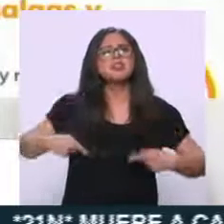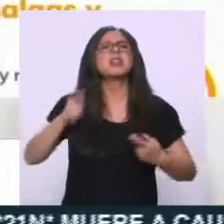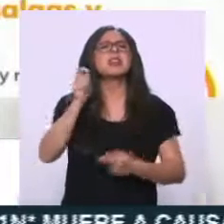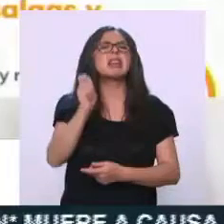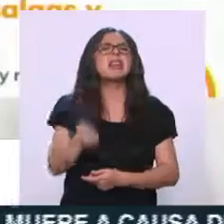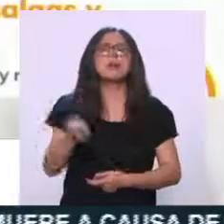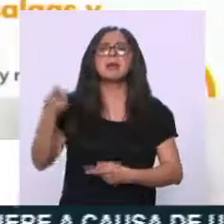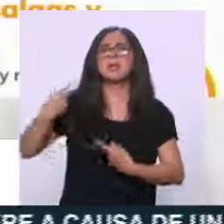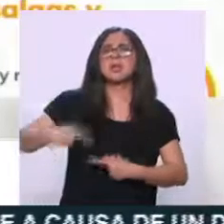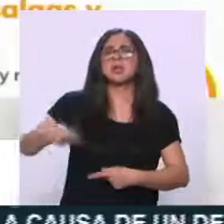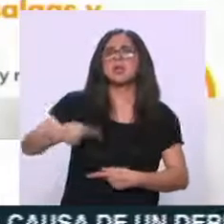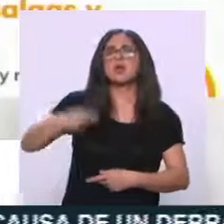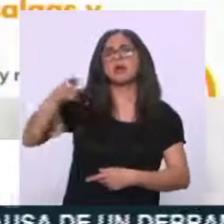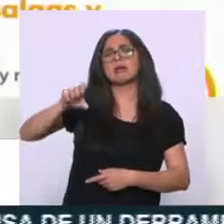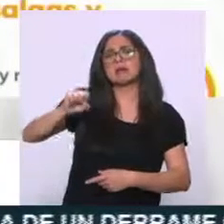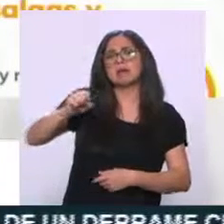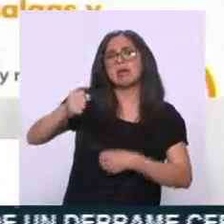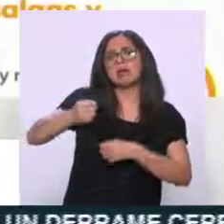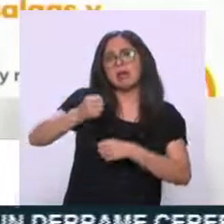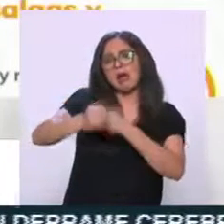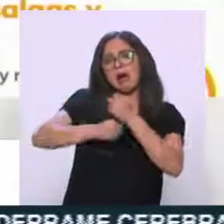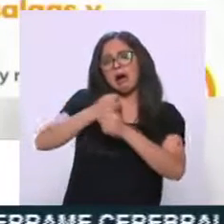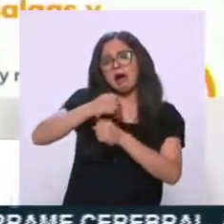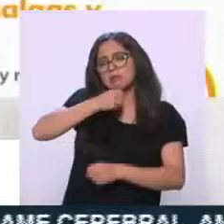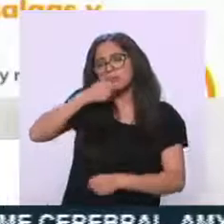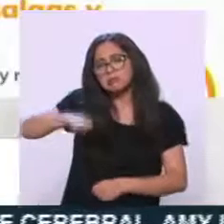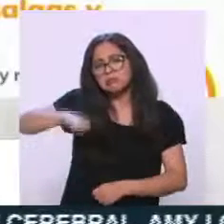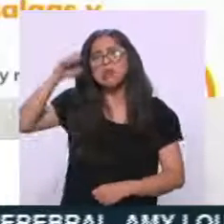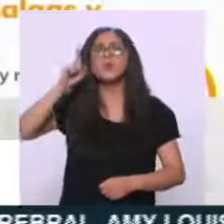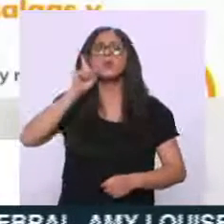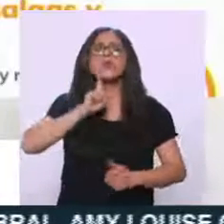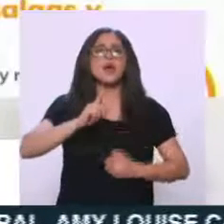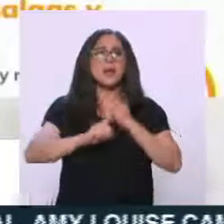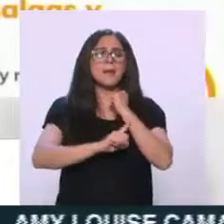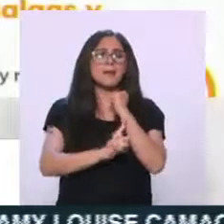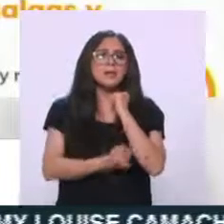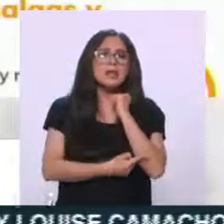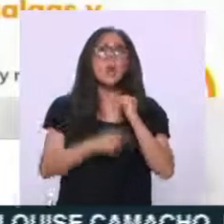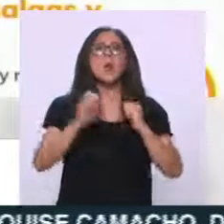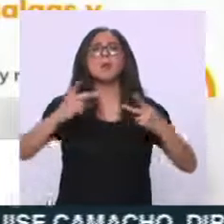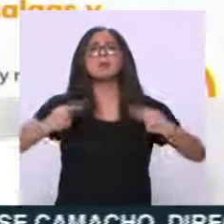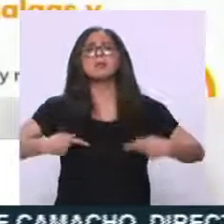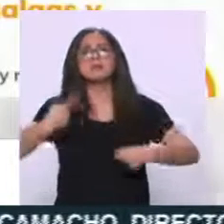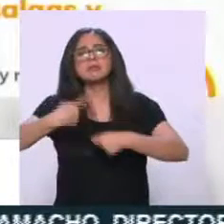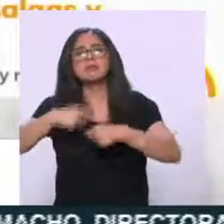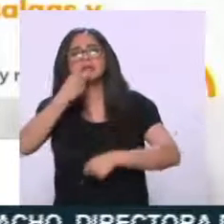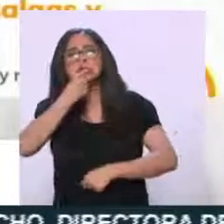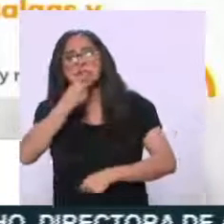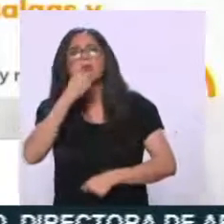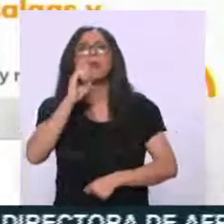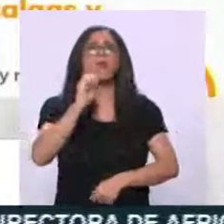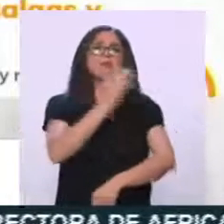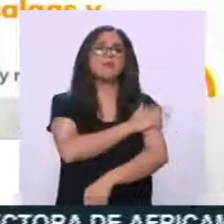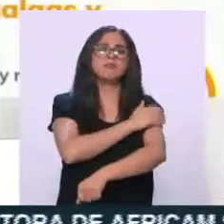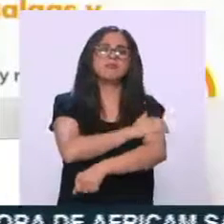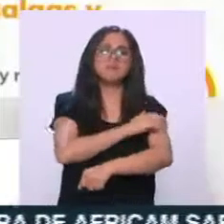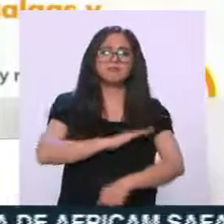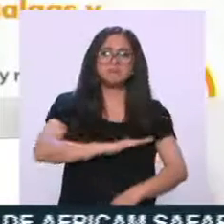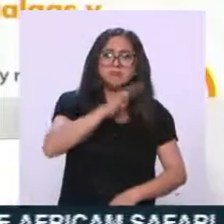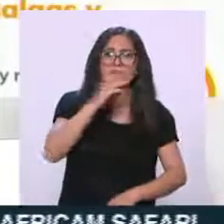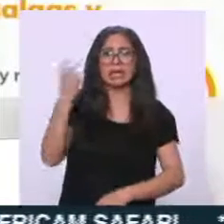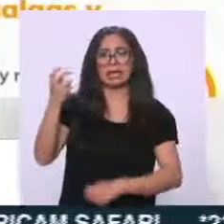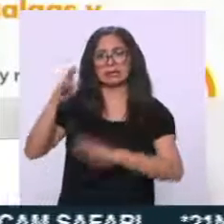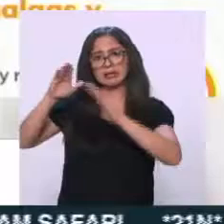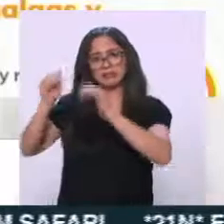embarazadas o que padecen diabetes, obesidad, hipertensión principalmente. El segundo, al salir,